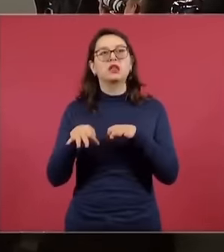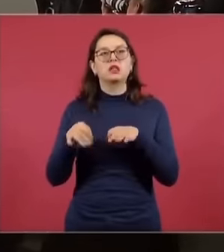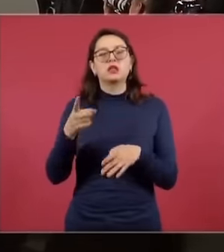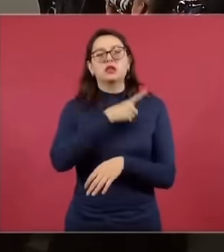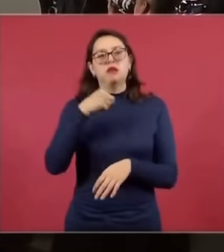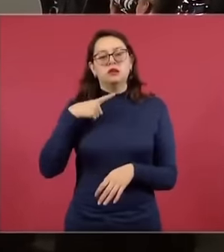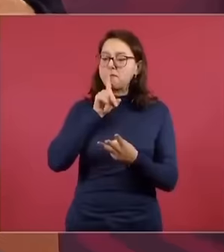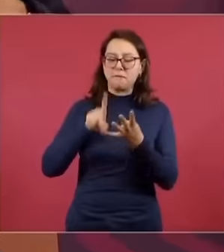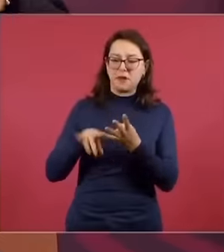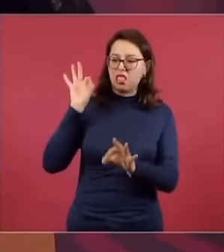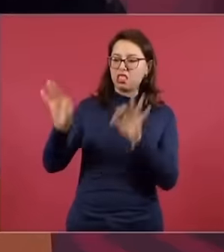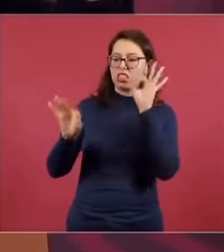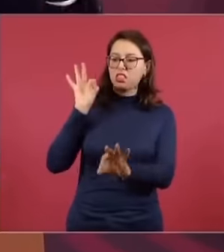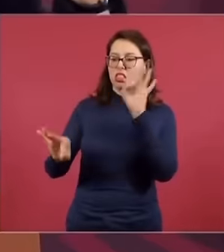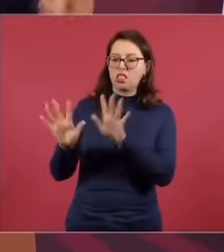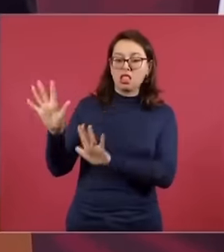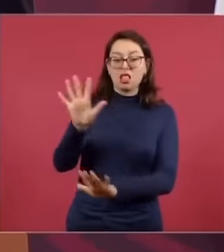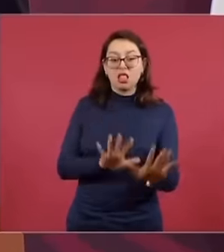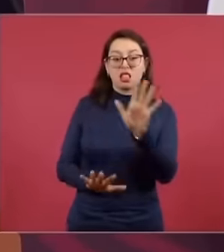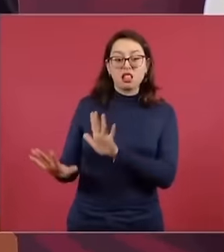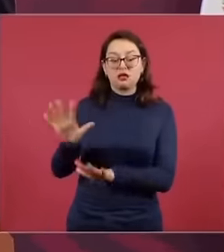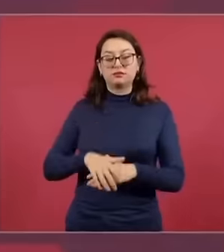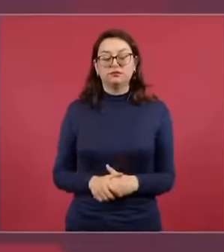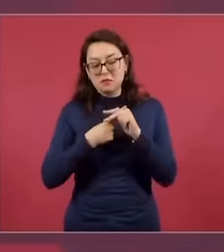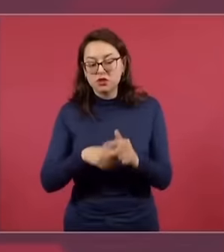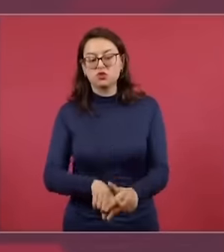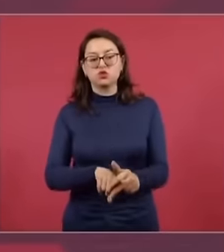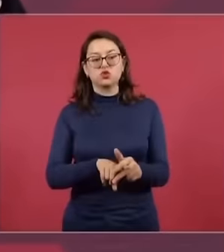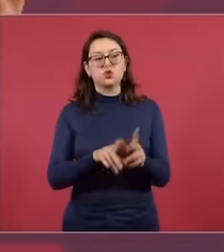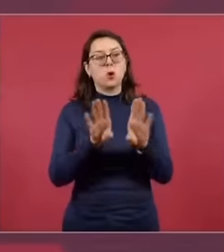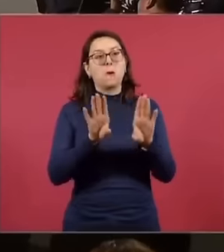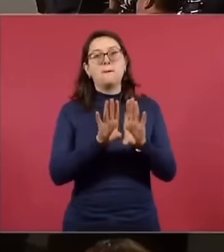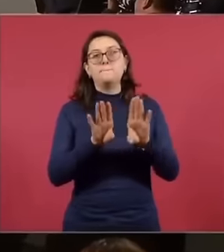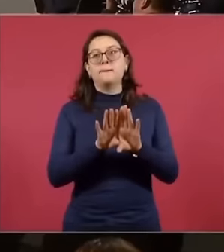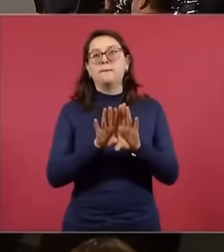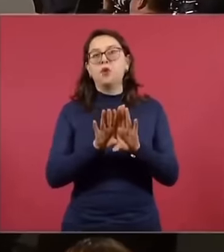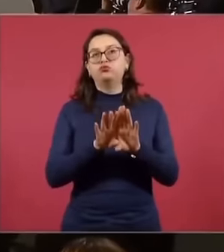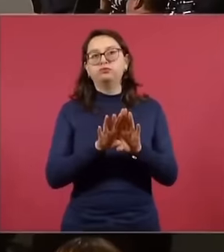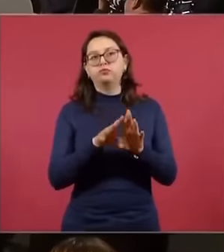tomar en cuenta que antes fueron creando estructuras, un andamiaje